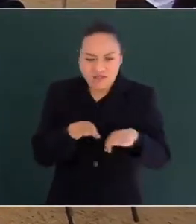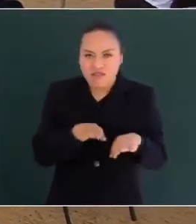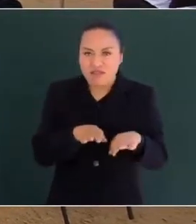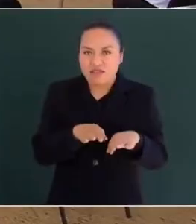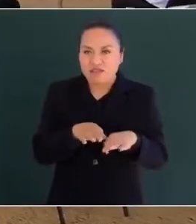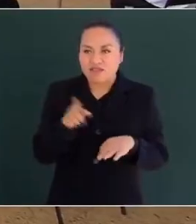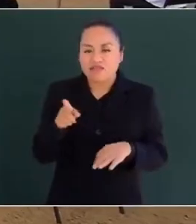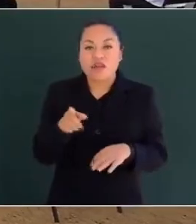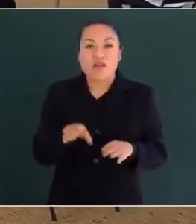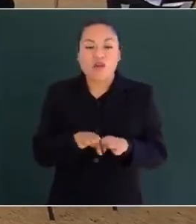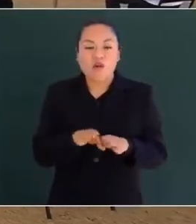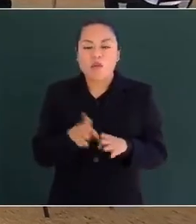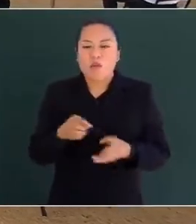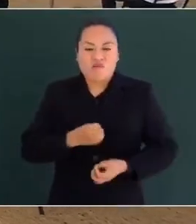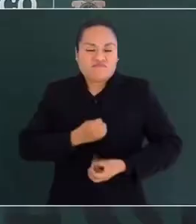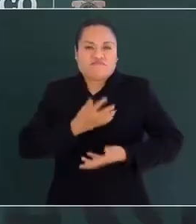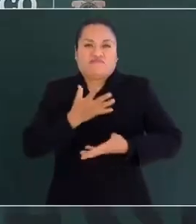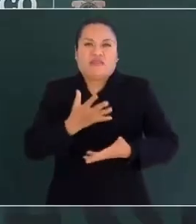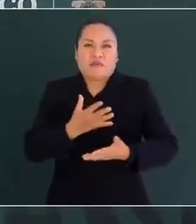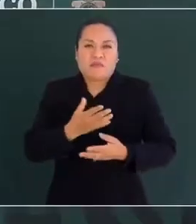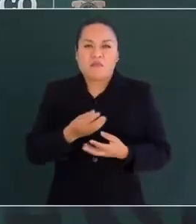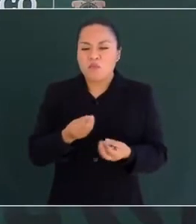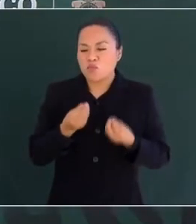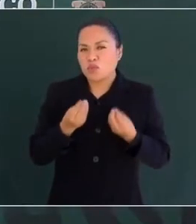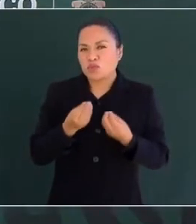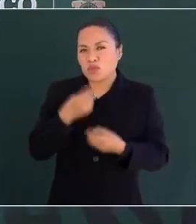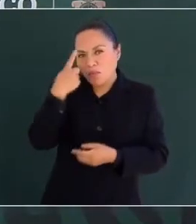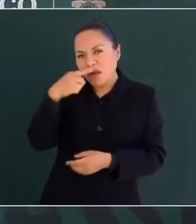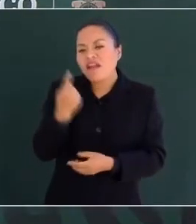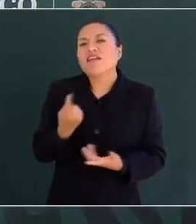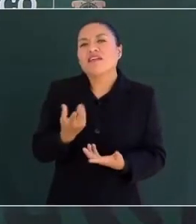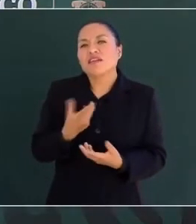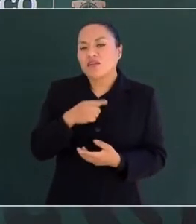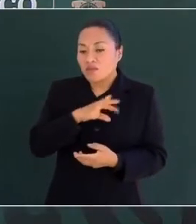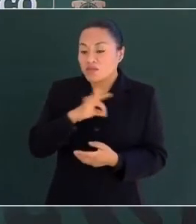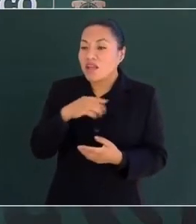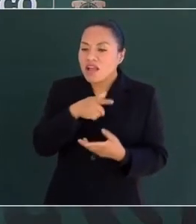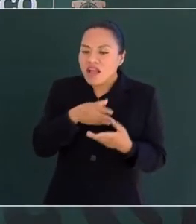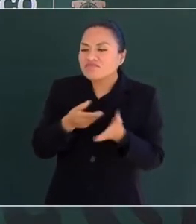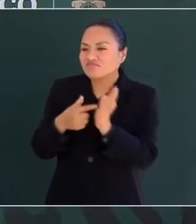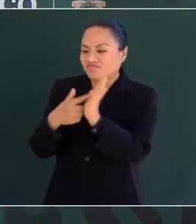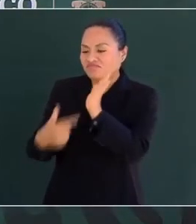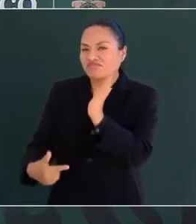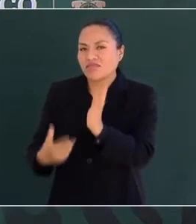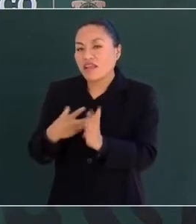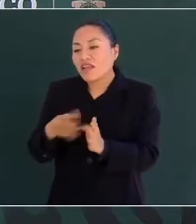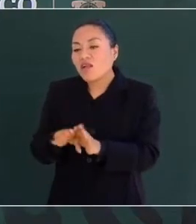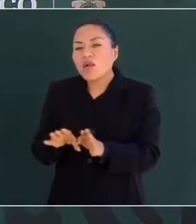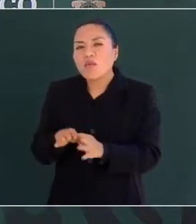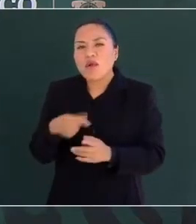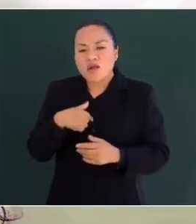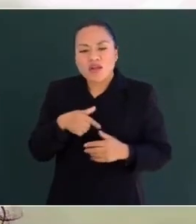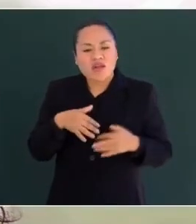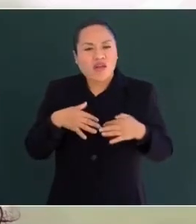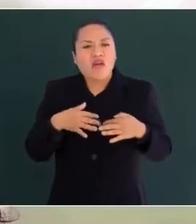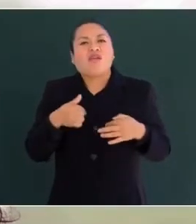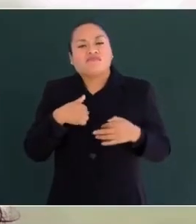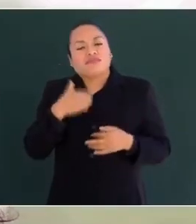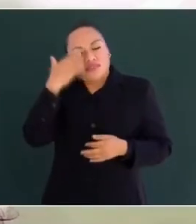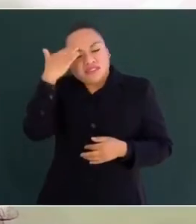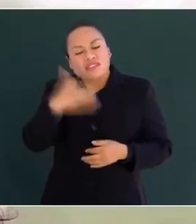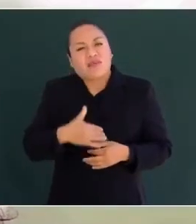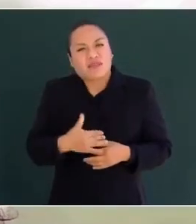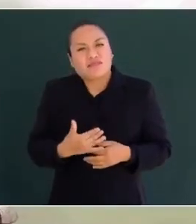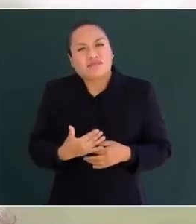que lo expuesto es bastante para que usted conozca mi resolución y la justicia en que me fundo, porque nuestra única